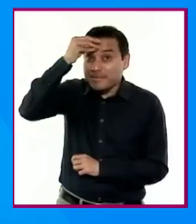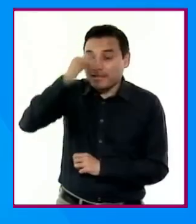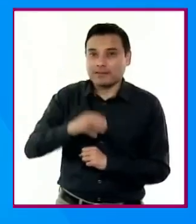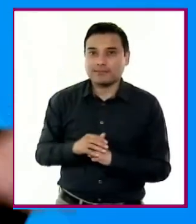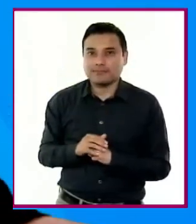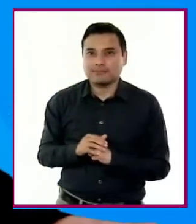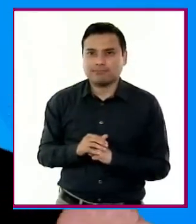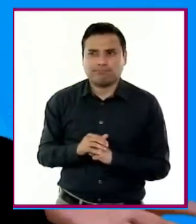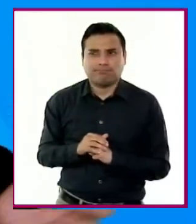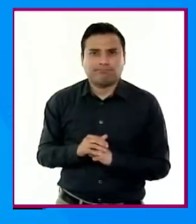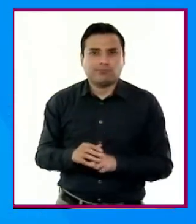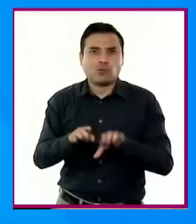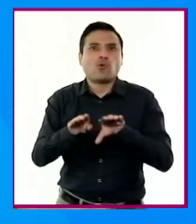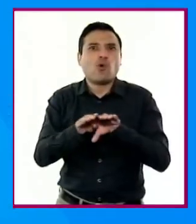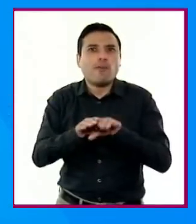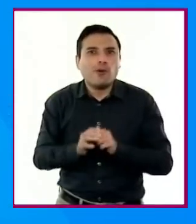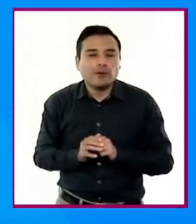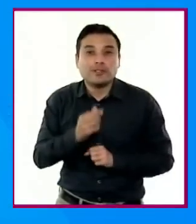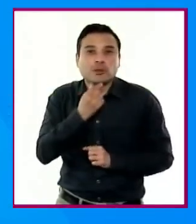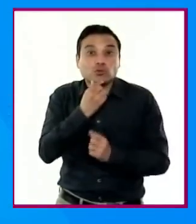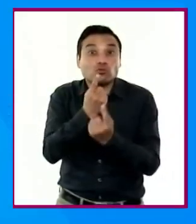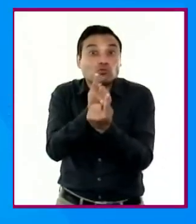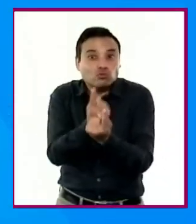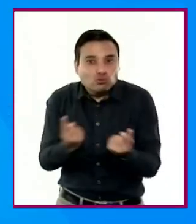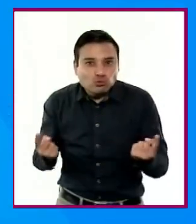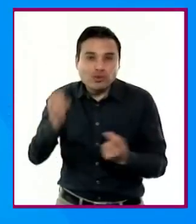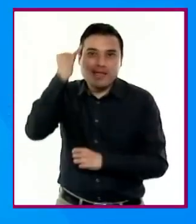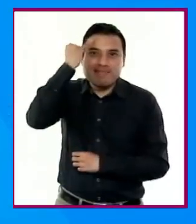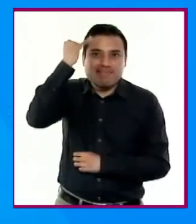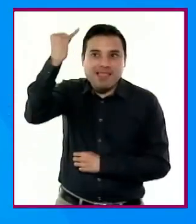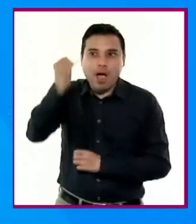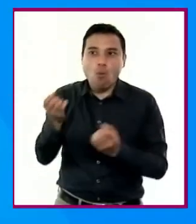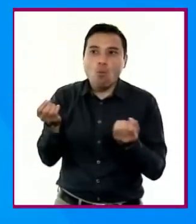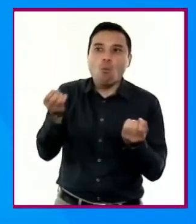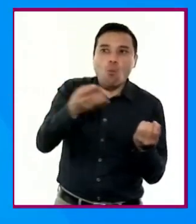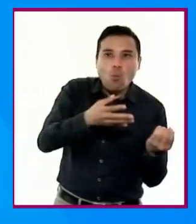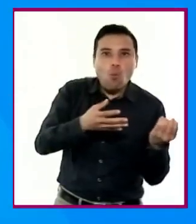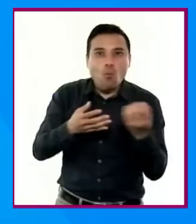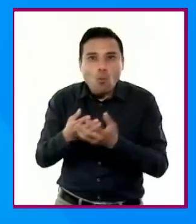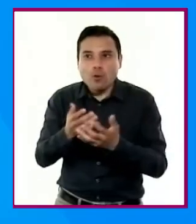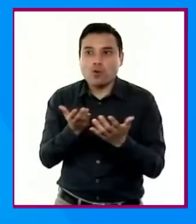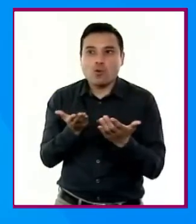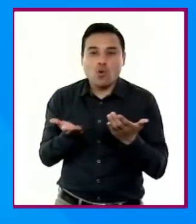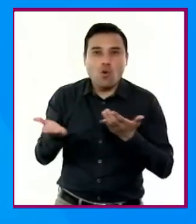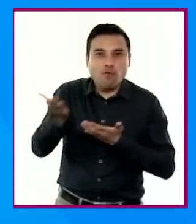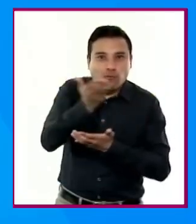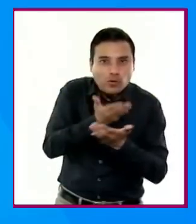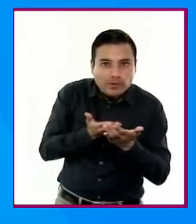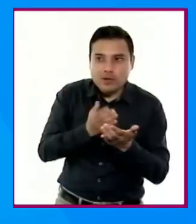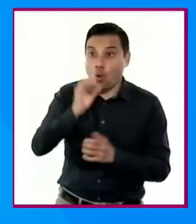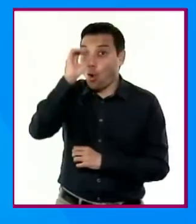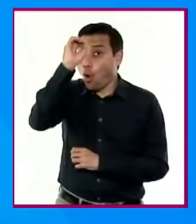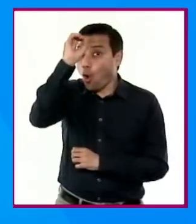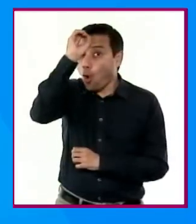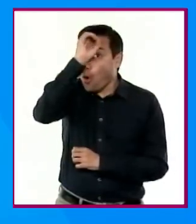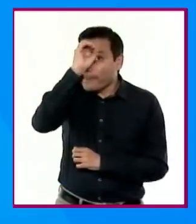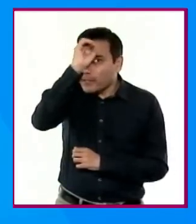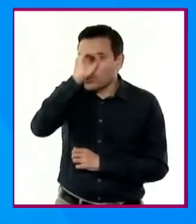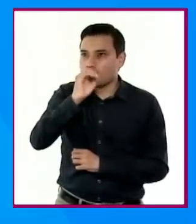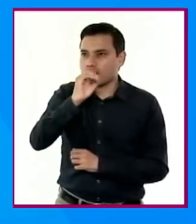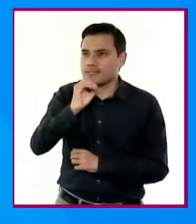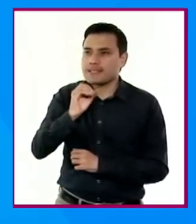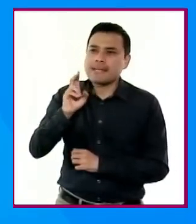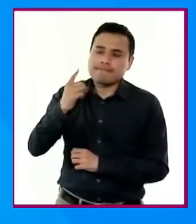intercambien ideas, compartan sus saberes, confronten y argumenten sus puntos de vista,